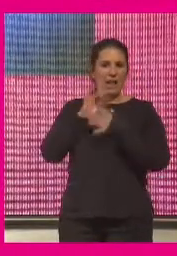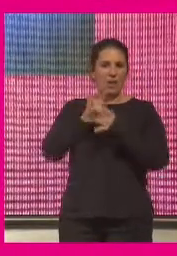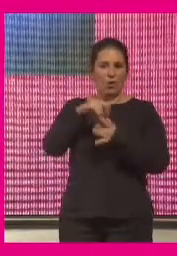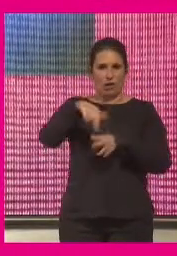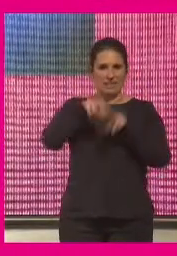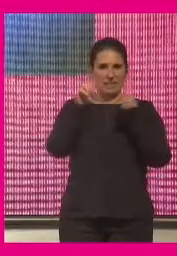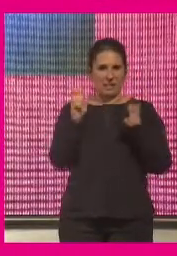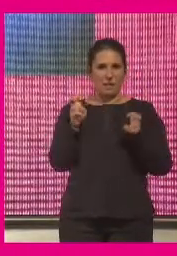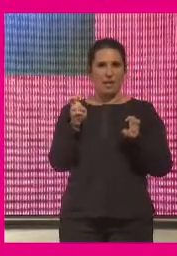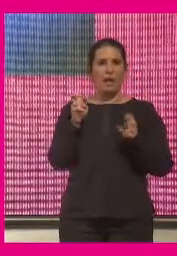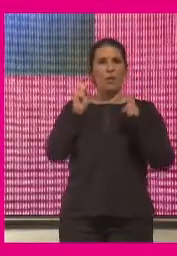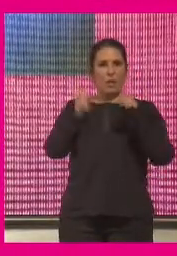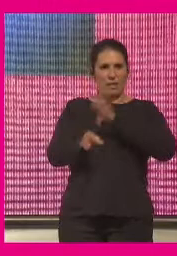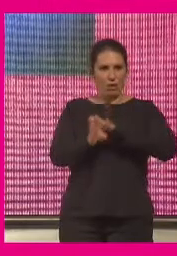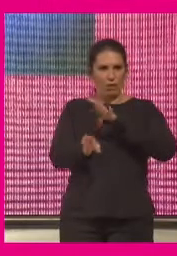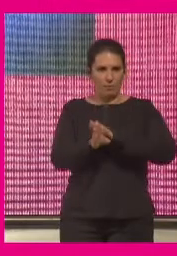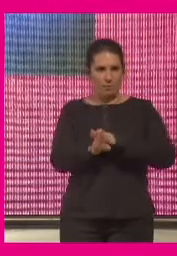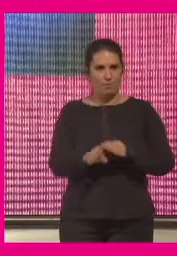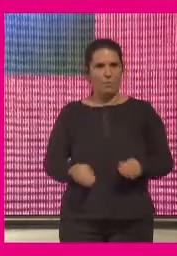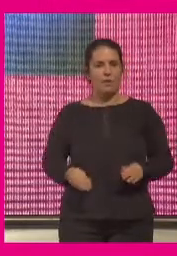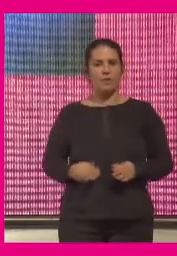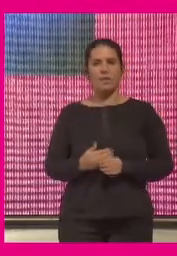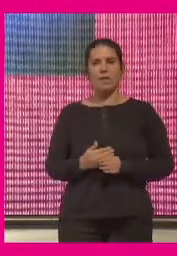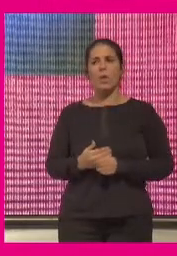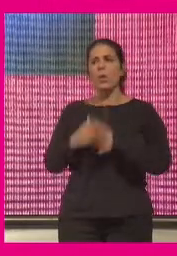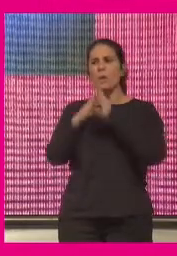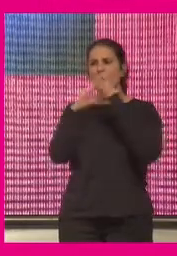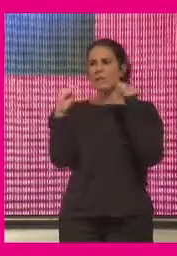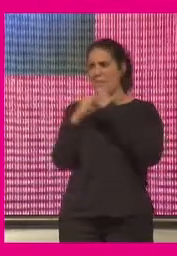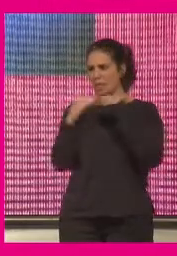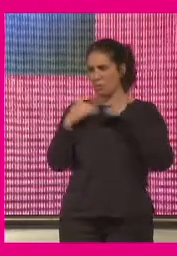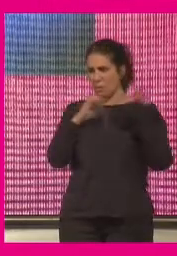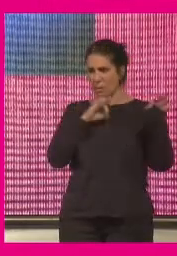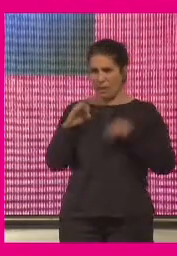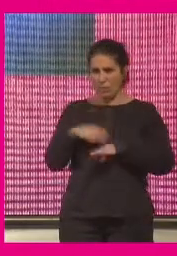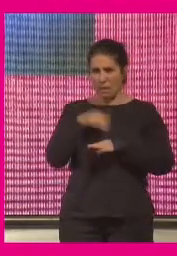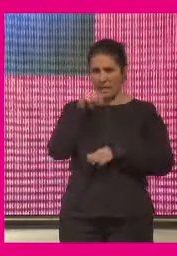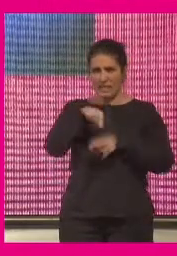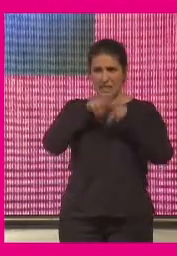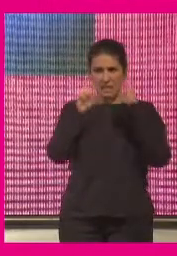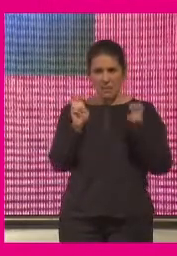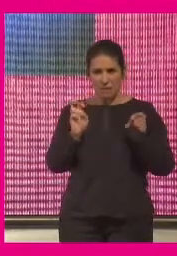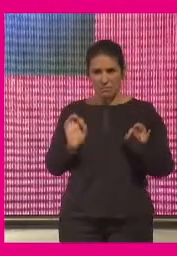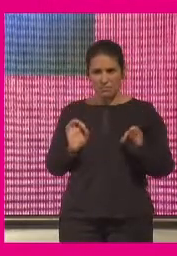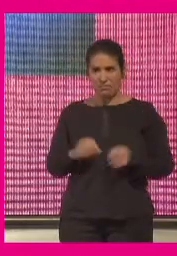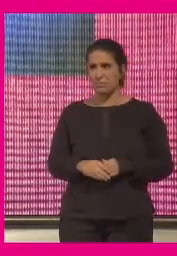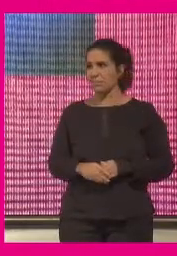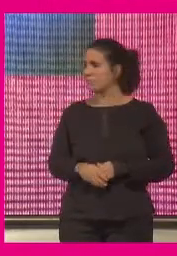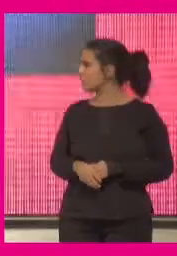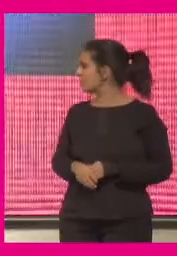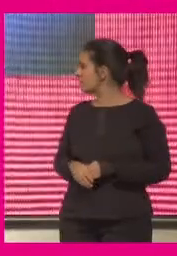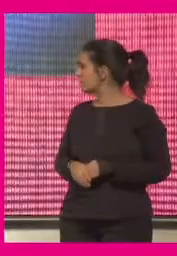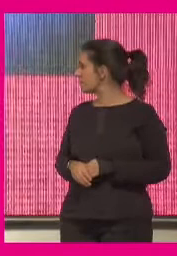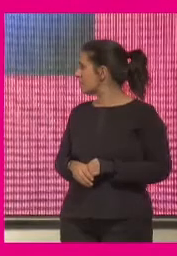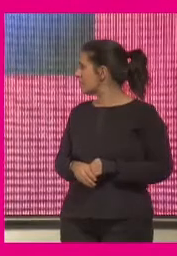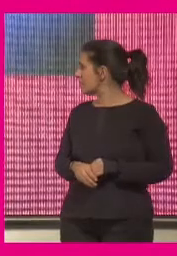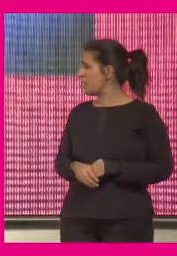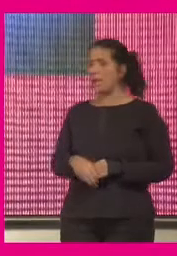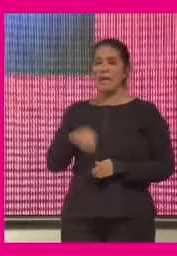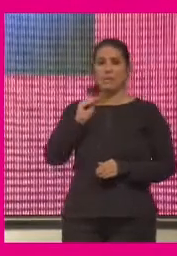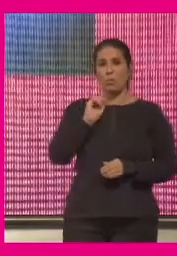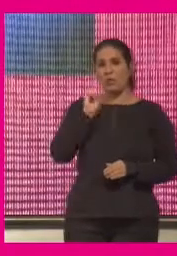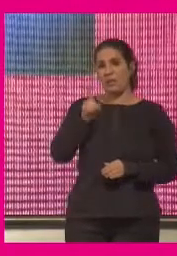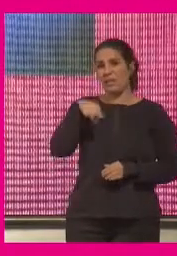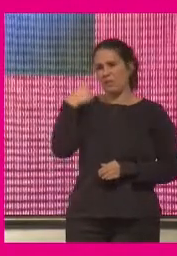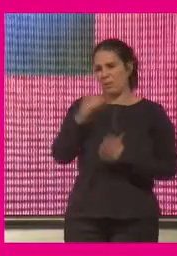esto de una educación permanente Miguel ¿en las universidades estamos preparados para todo esto y estamos afrontando esto? primero te pregunto a luego si